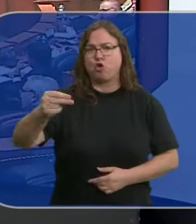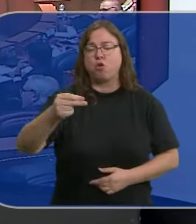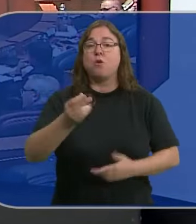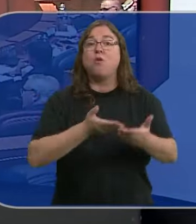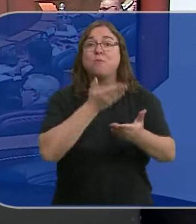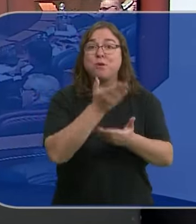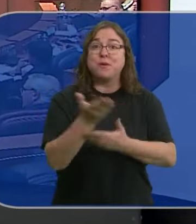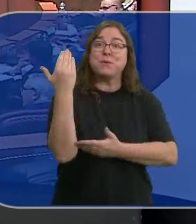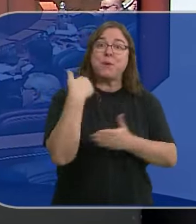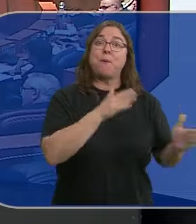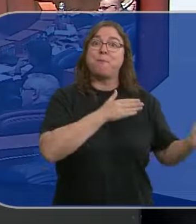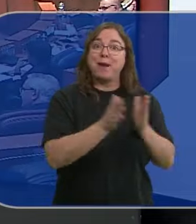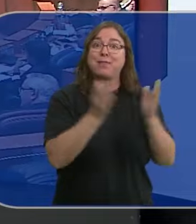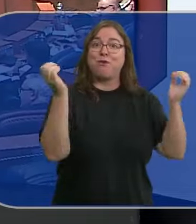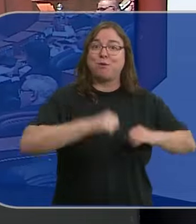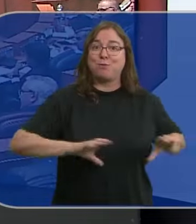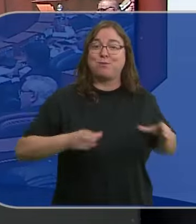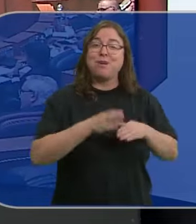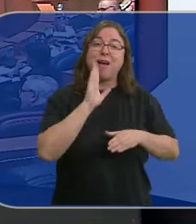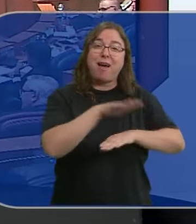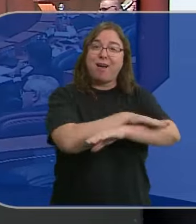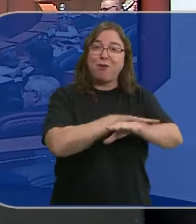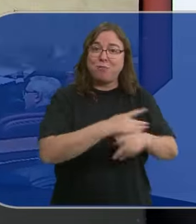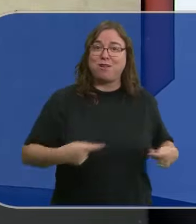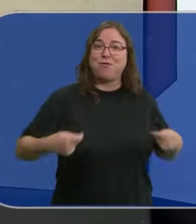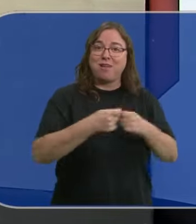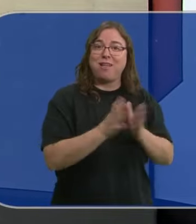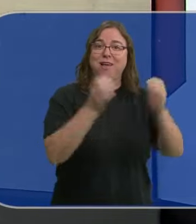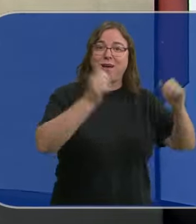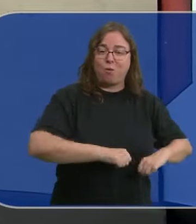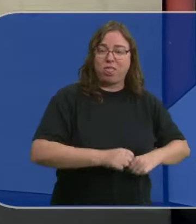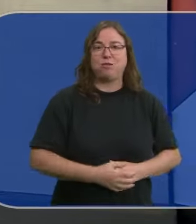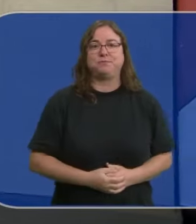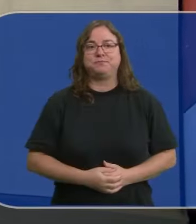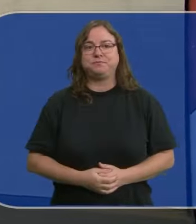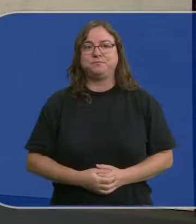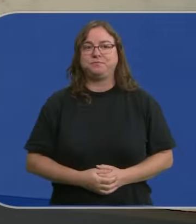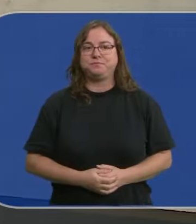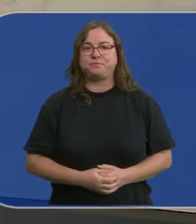a una propuesta que en marzo pactaron los miembros del entonces gobierno de coalición. Rubén Hernández.